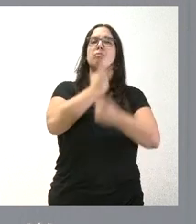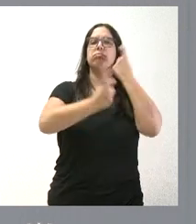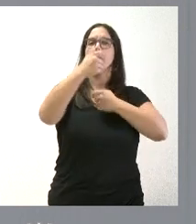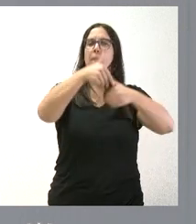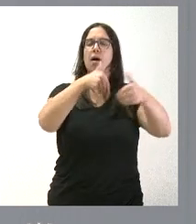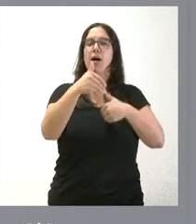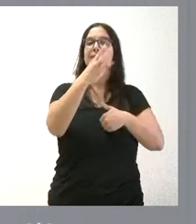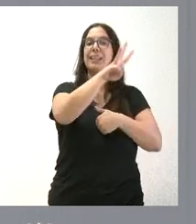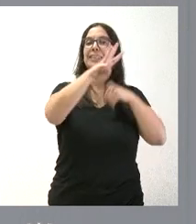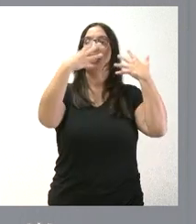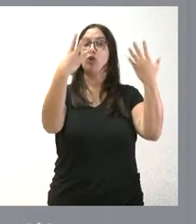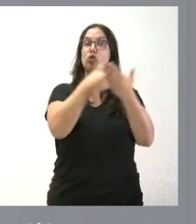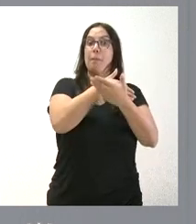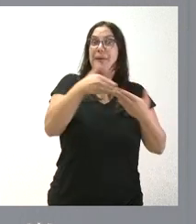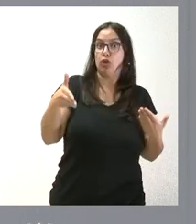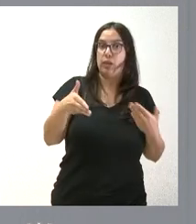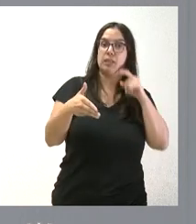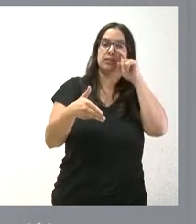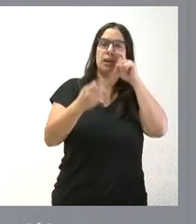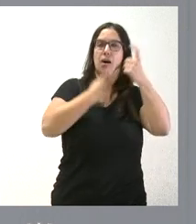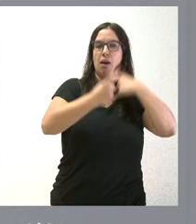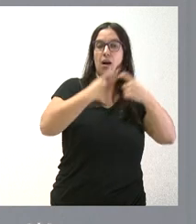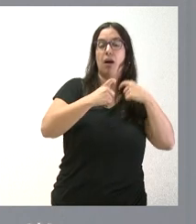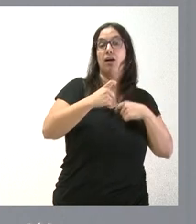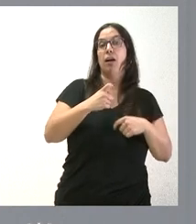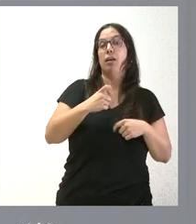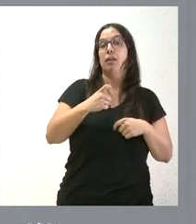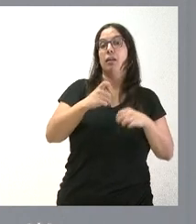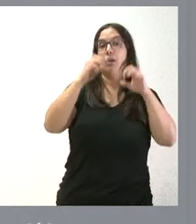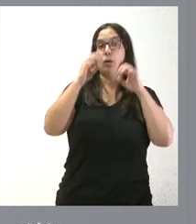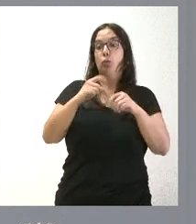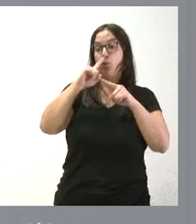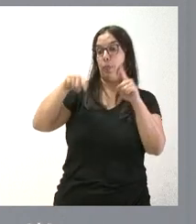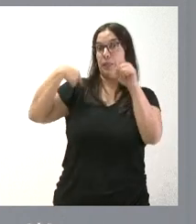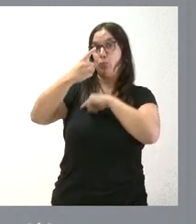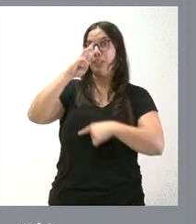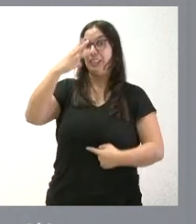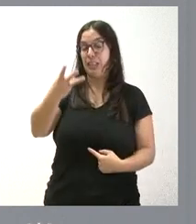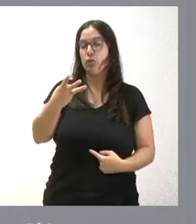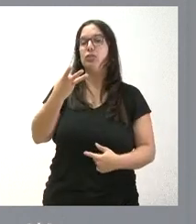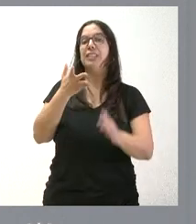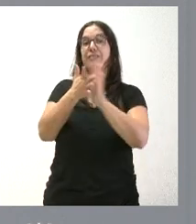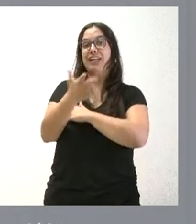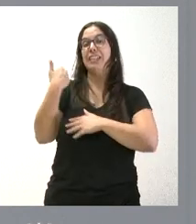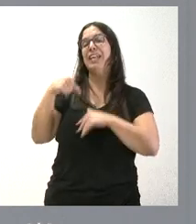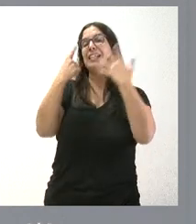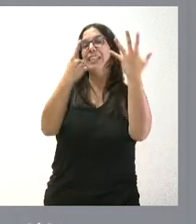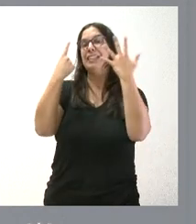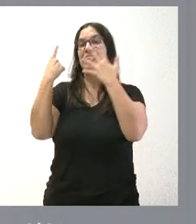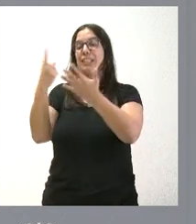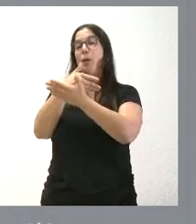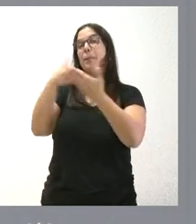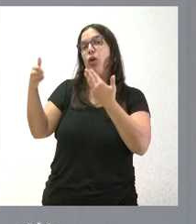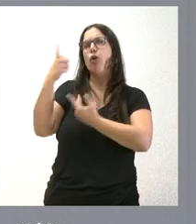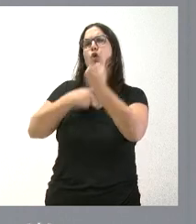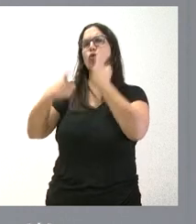ascendieron a 38 millones, en el año anterior, tres años después, estamos hablando de 66 millones